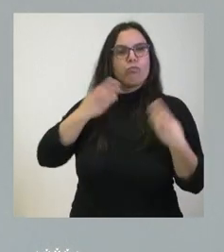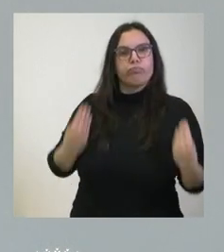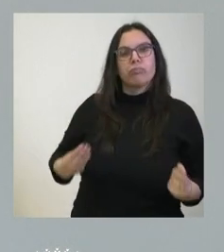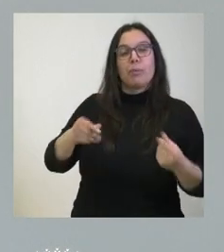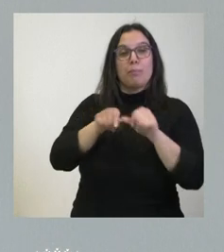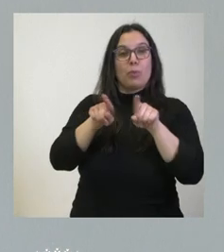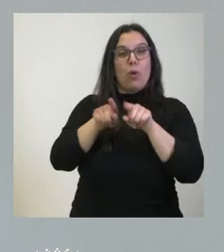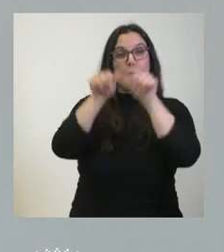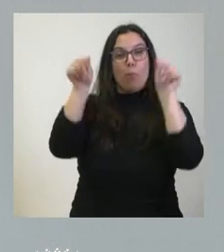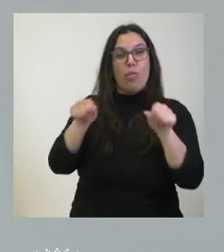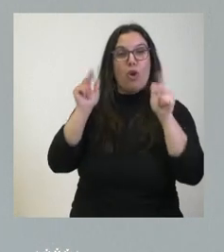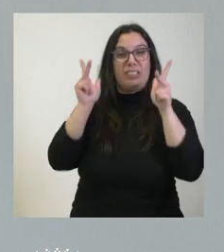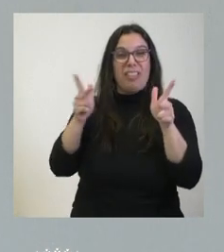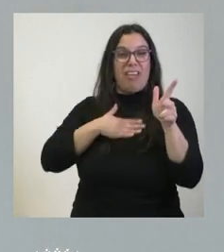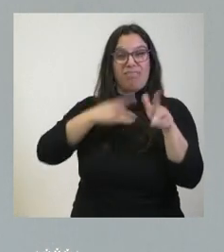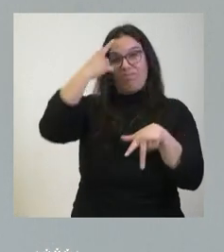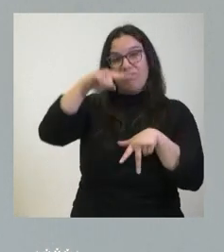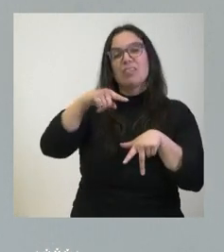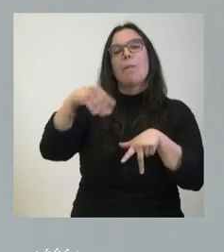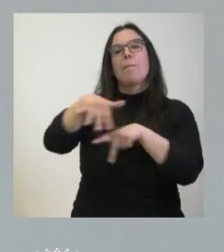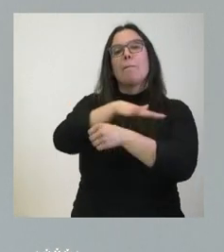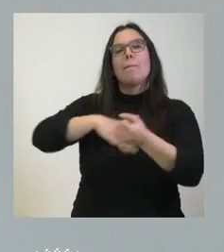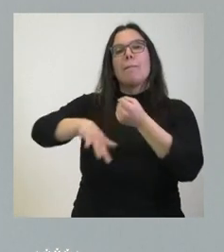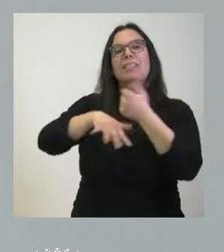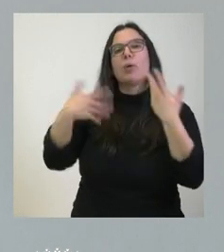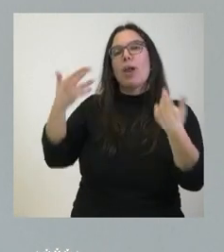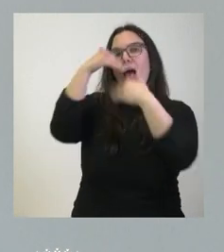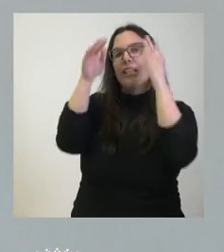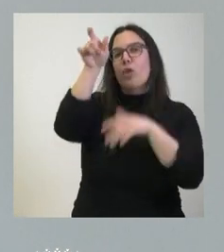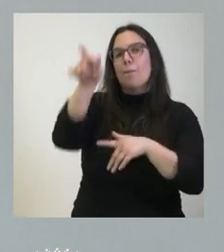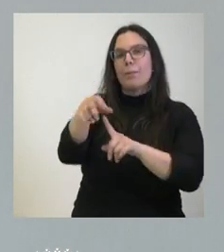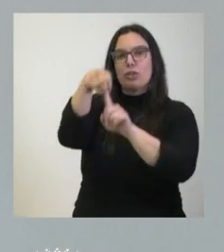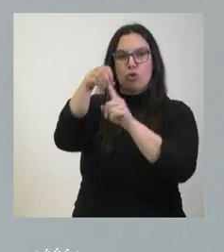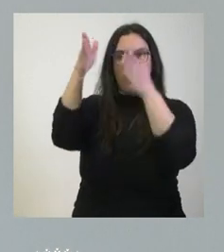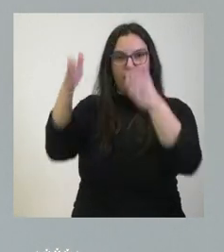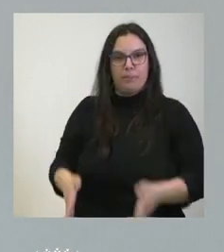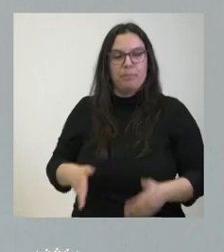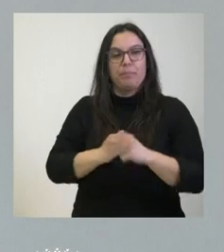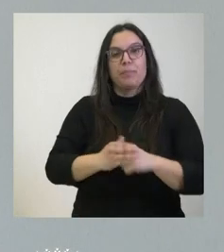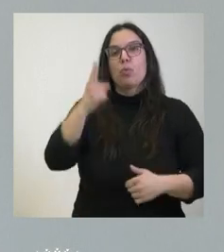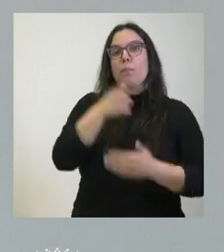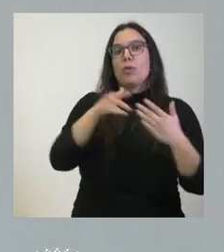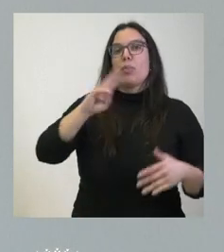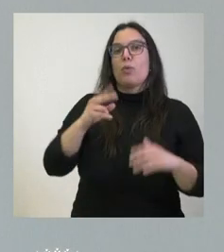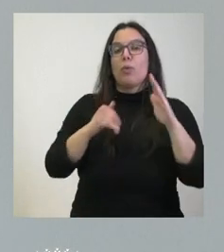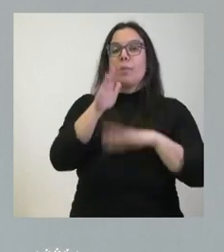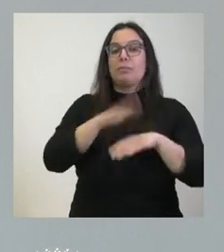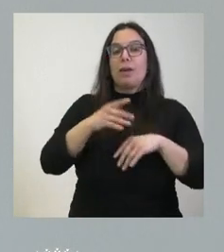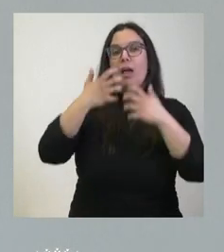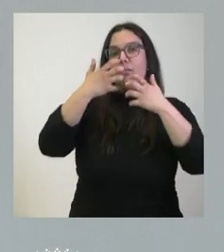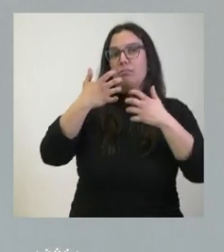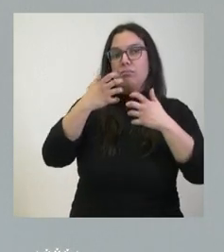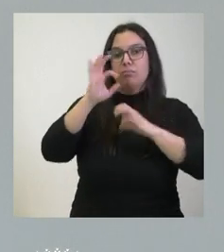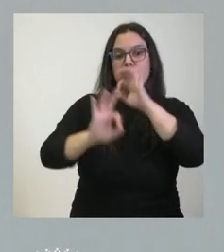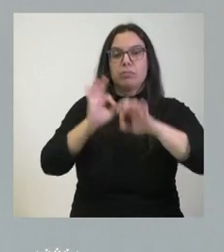residencial que ustedes ya conocen basados en la atención a la persona más de un millón de euros para este equipamiento de esa